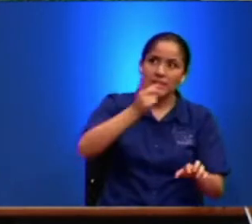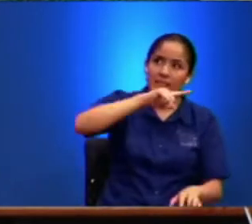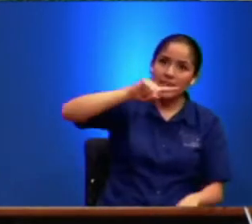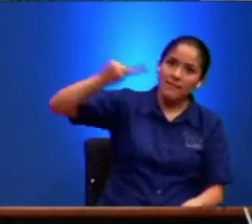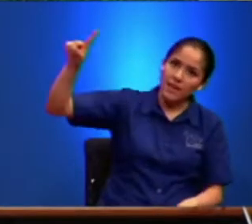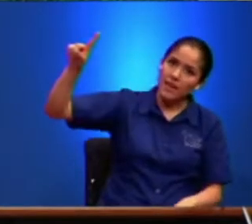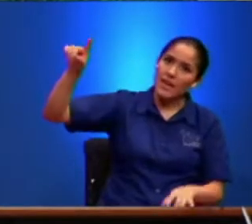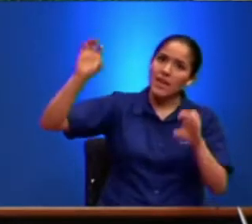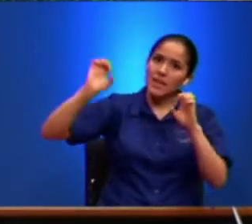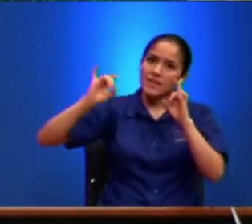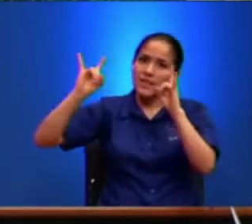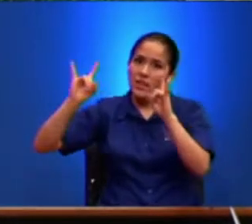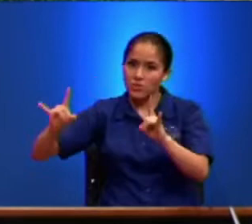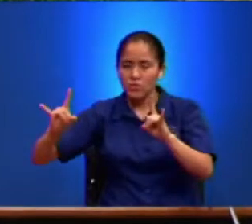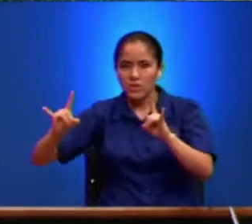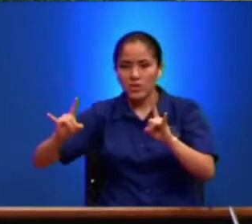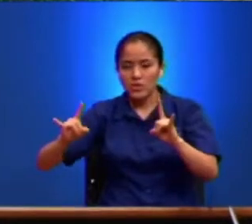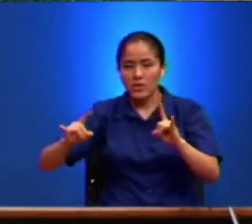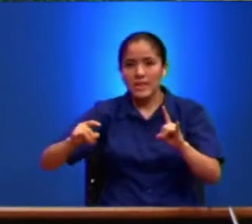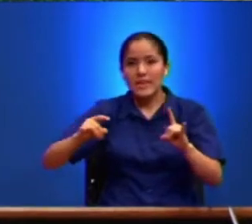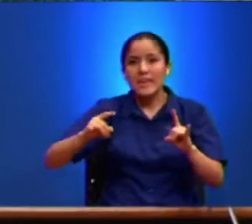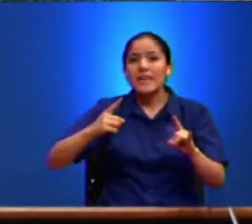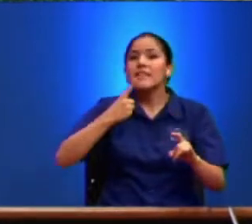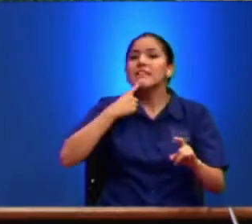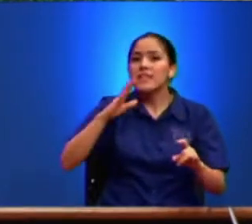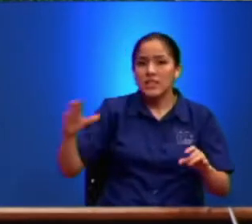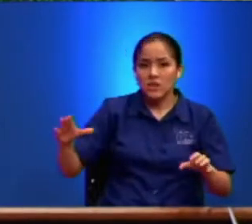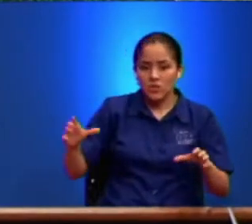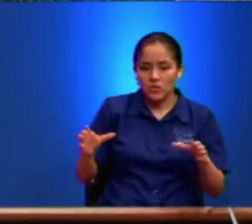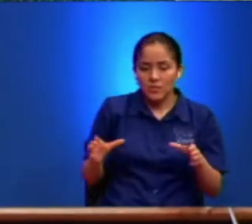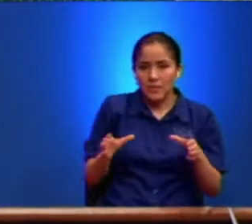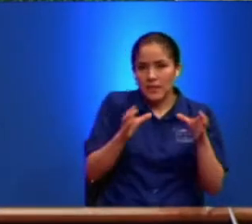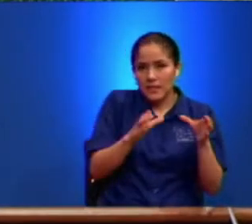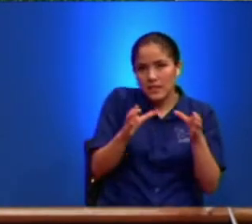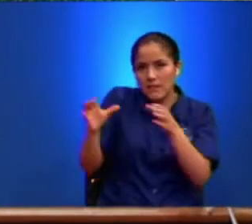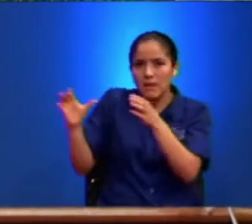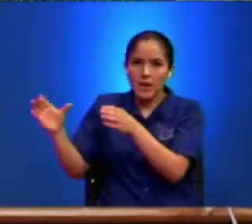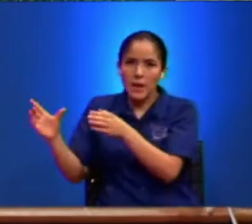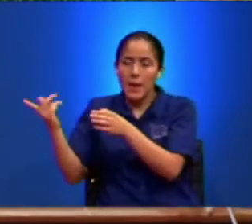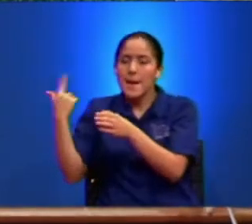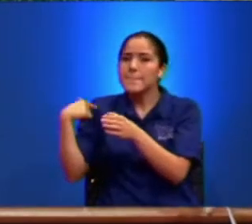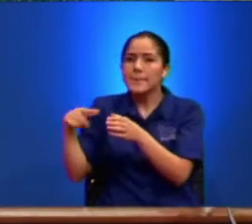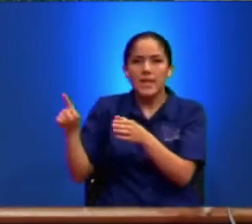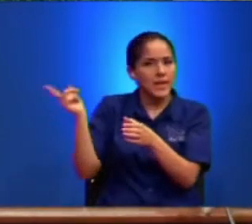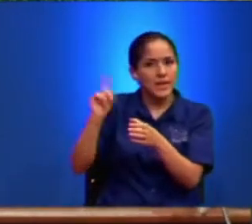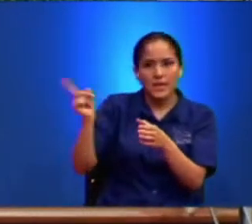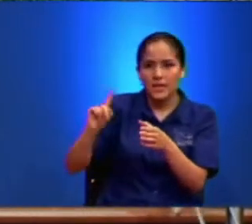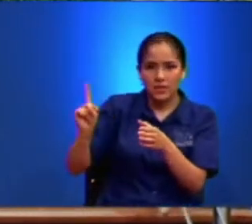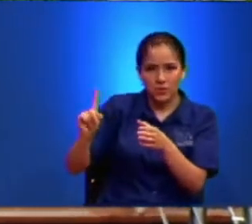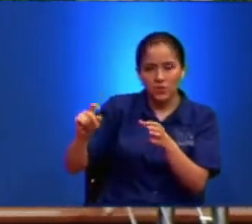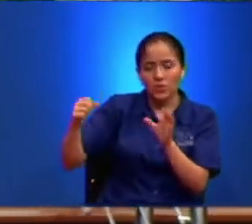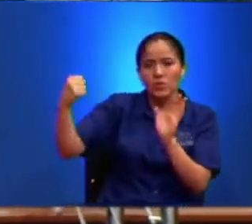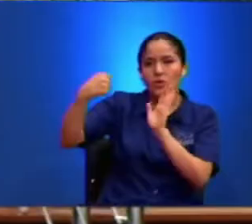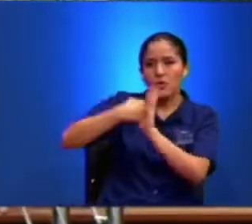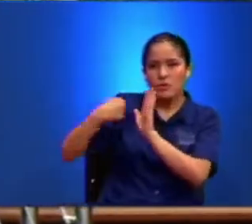Porque Entonces Los Derechos Humanos Y Toda La Cosa Entonces No Les Pueden Hacer Nada Hace Unos Días